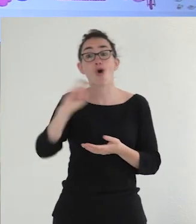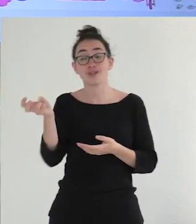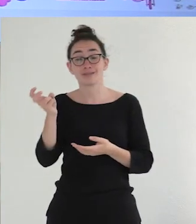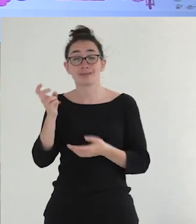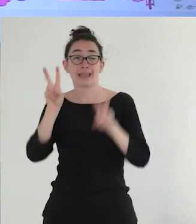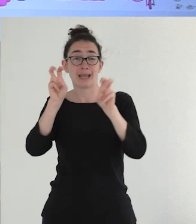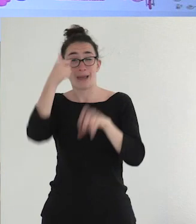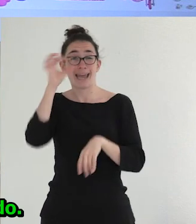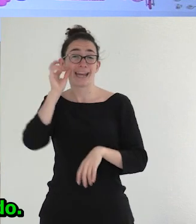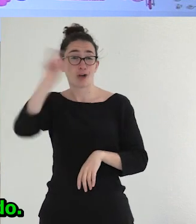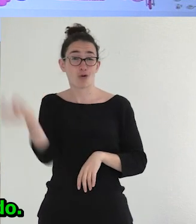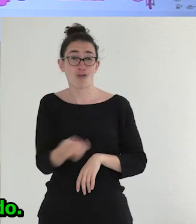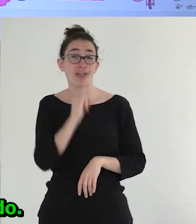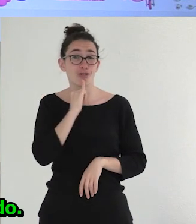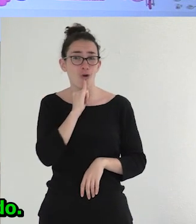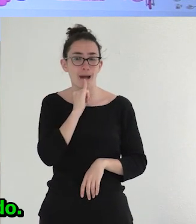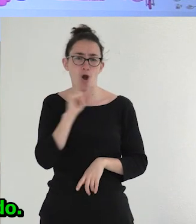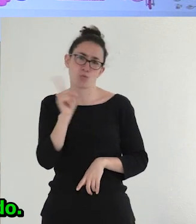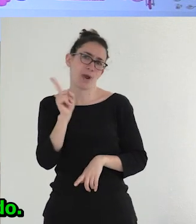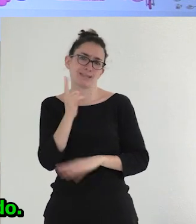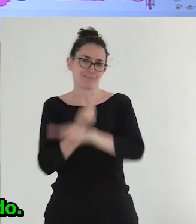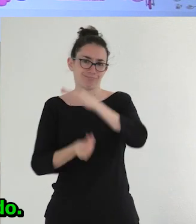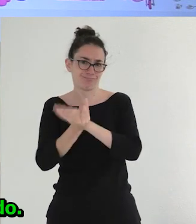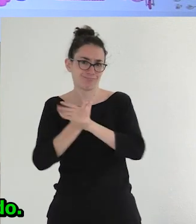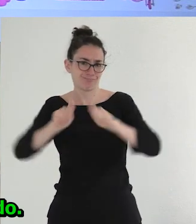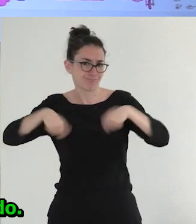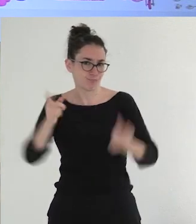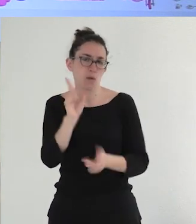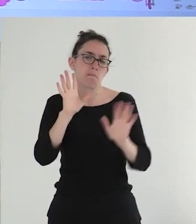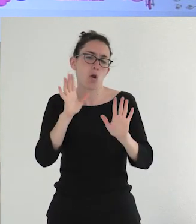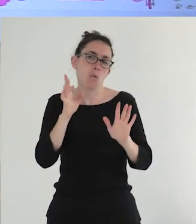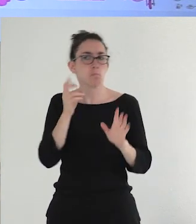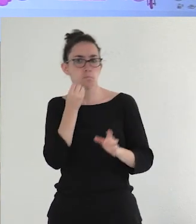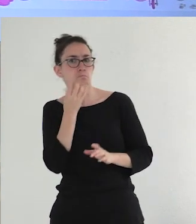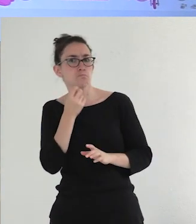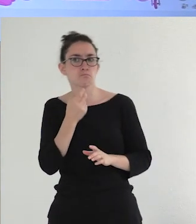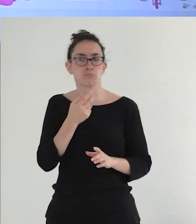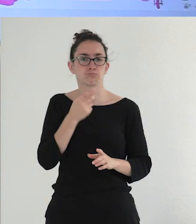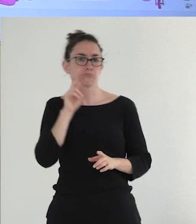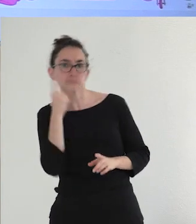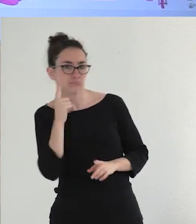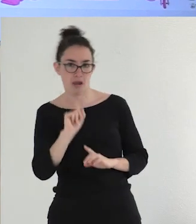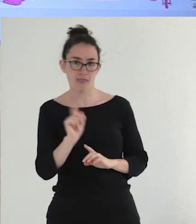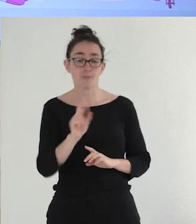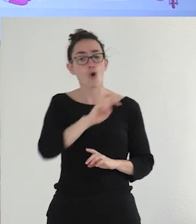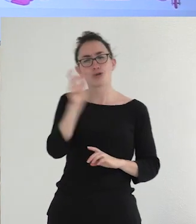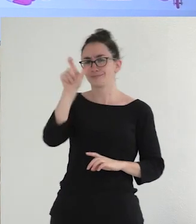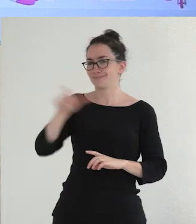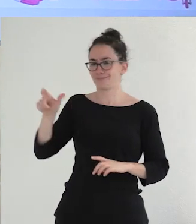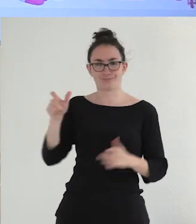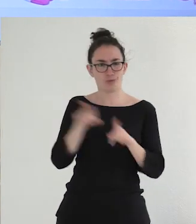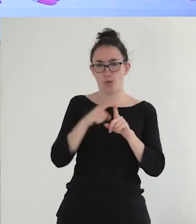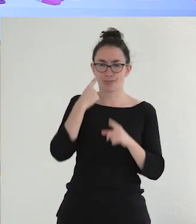bueno, no es su lengua materna, pero lo habla muy bien y no se nota nada que lo ha aprendido. Y luego hay otra gente que lo habla con mucho acento, que hay palabras que no